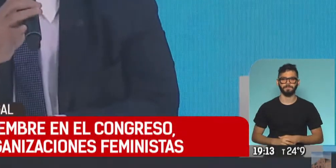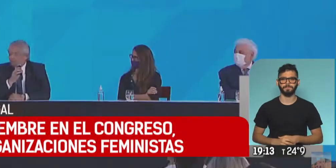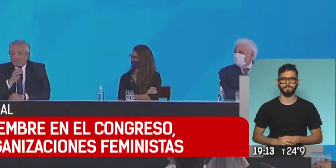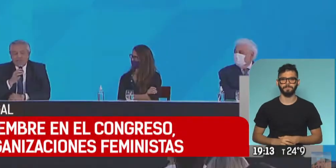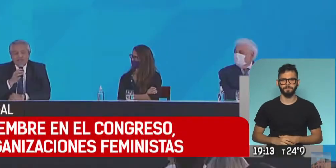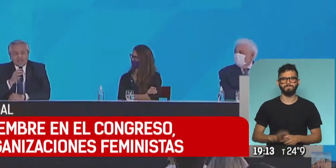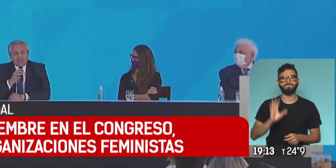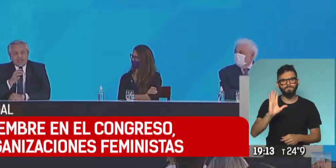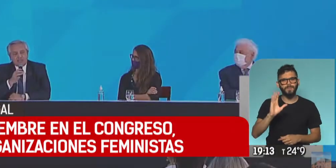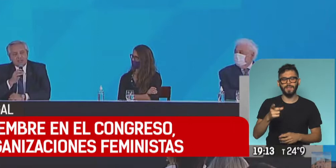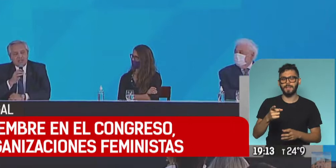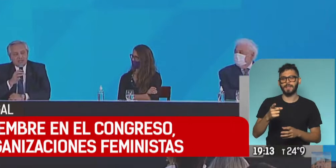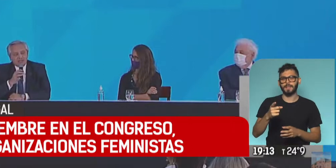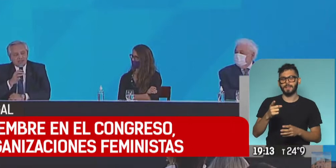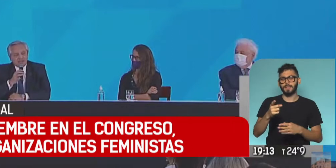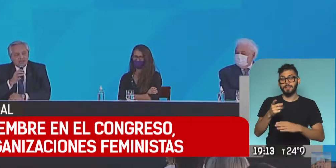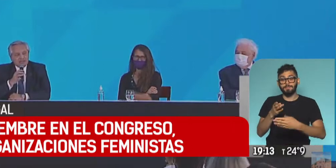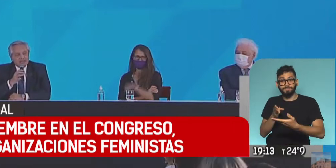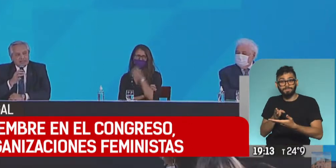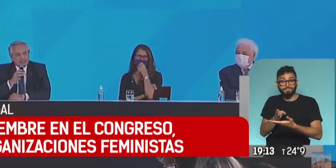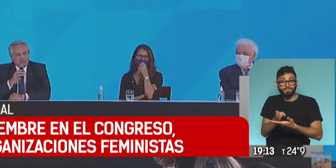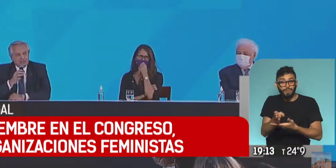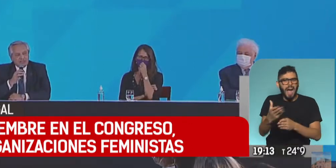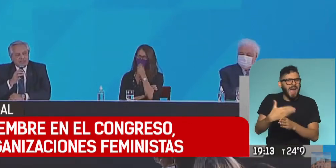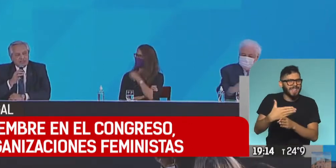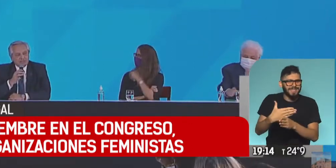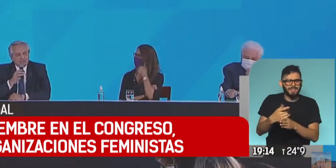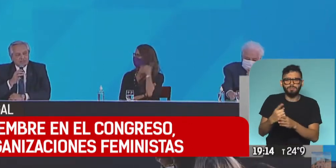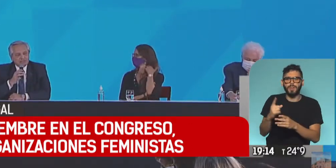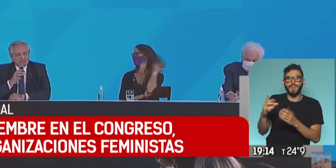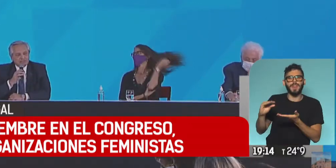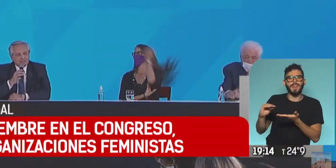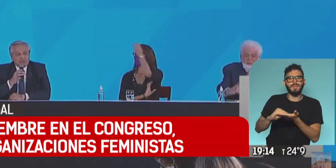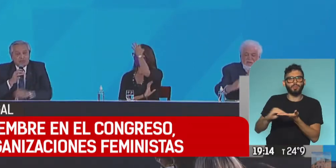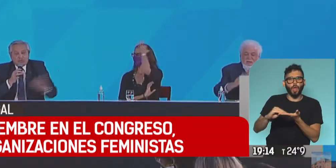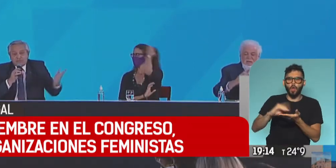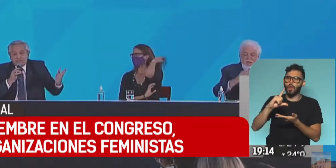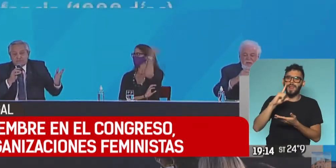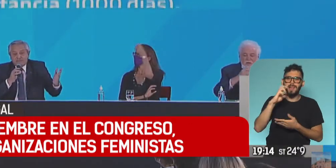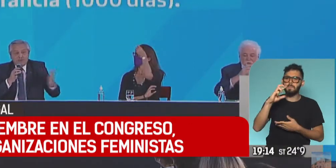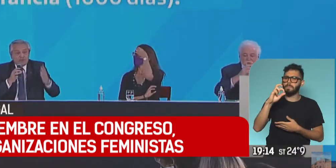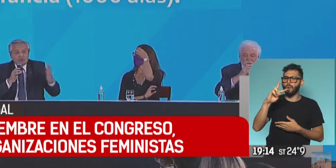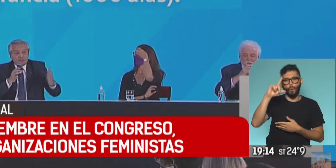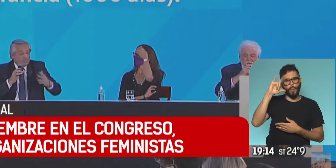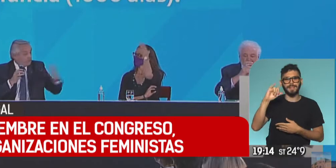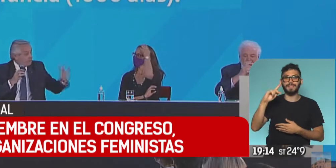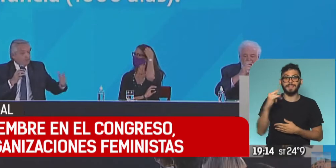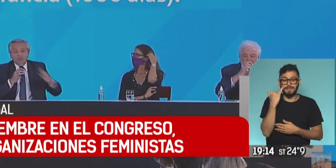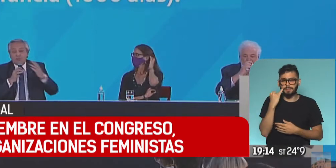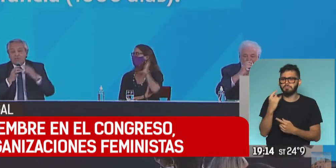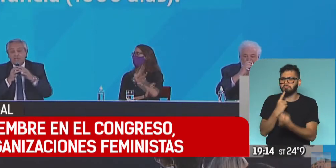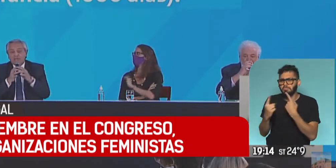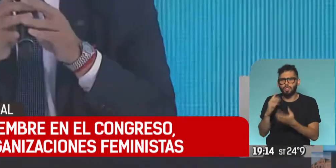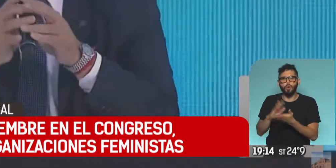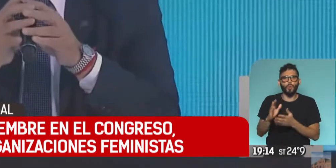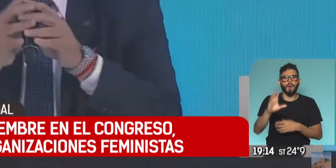Antes que ingresara, hablamos con el diputado Lipovetsky y hablamos mucho del interior del país. En el año